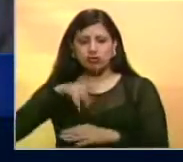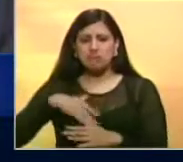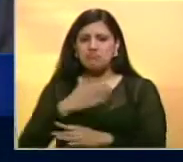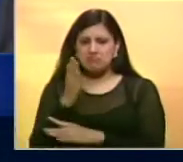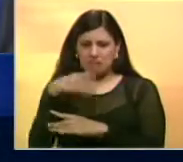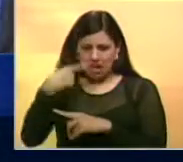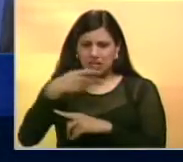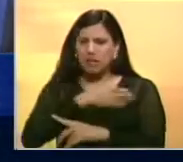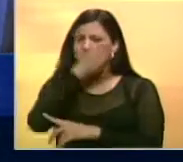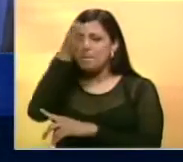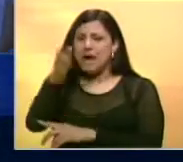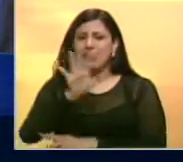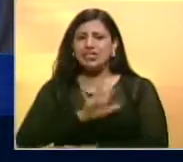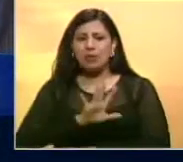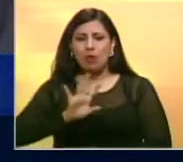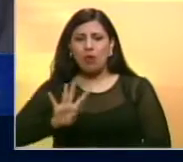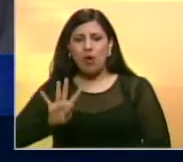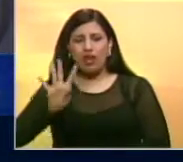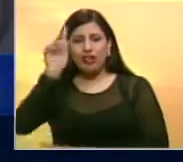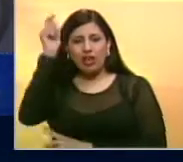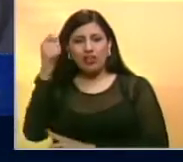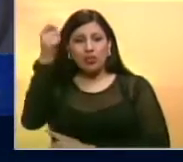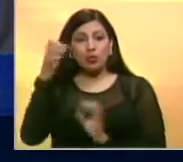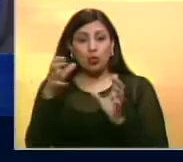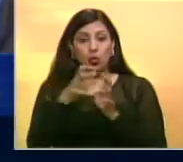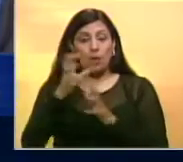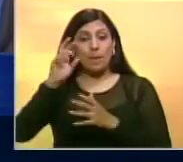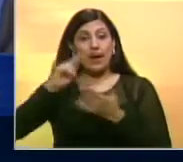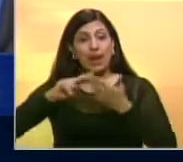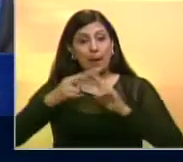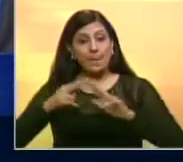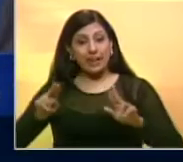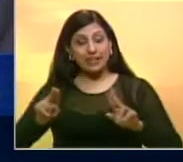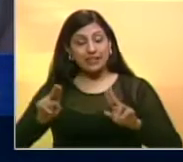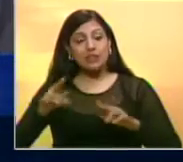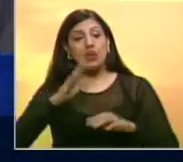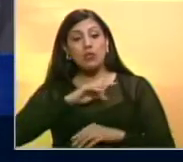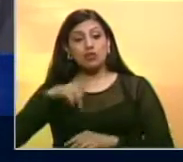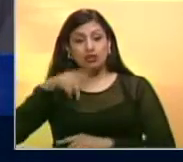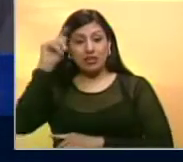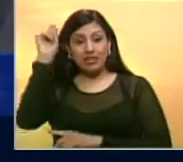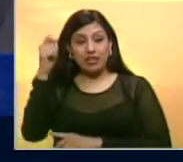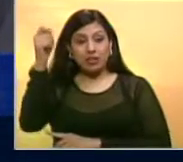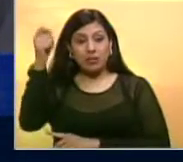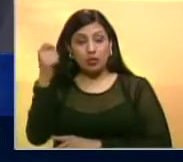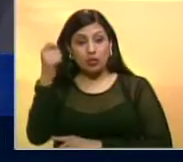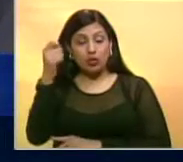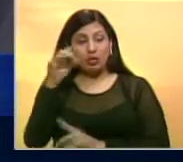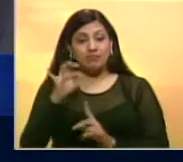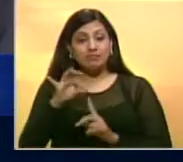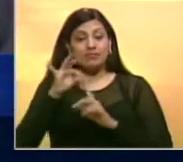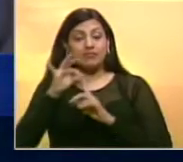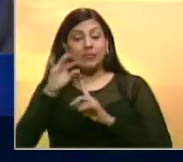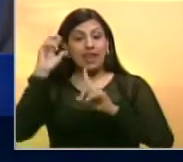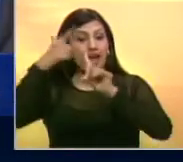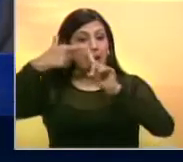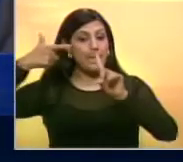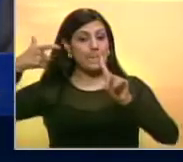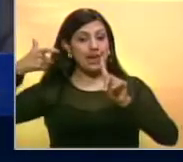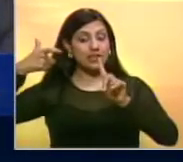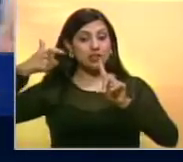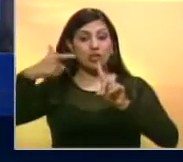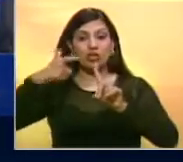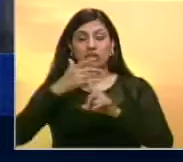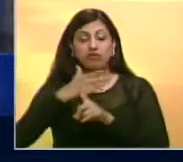los 54 diputados del Bloque de la Patria, ya que nuestro diputado electo por Amazonas ha